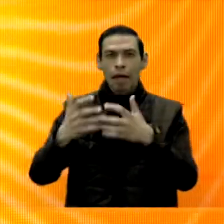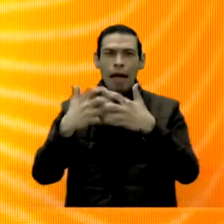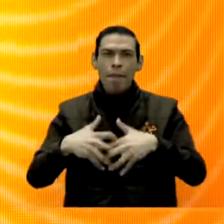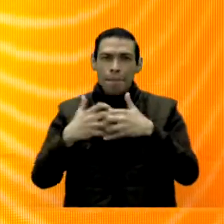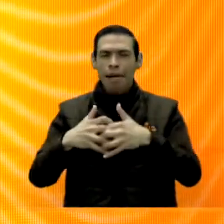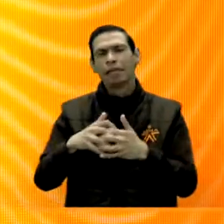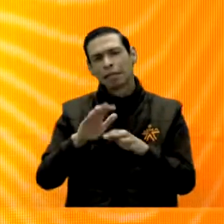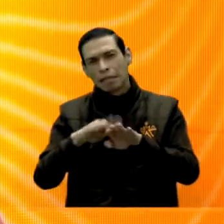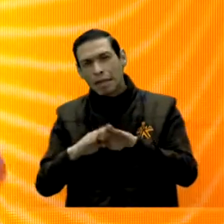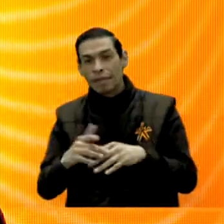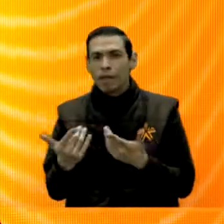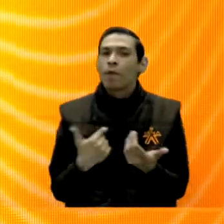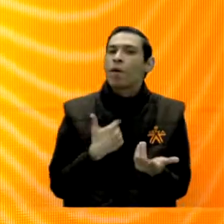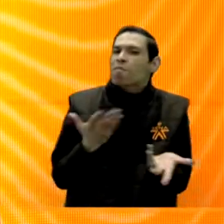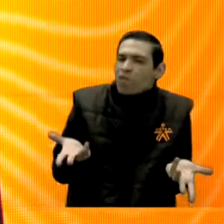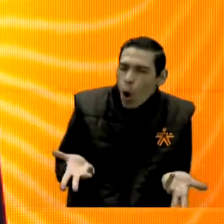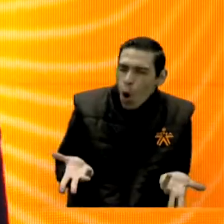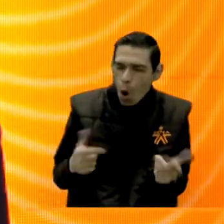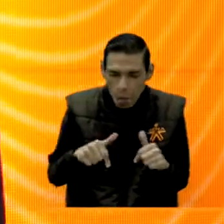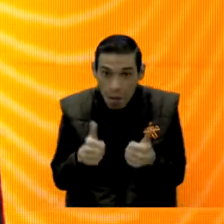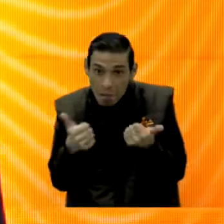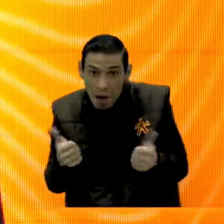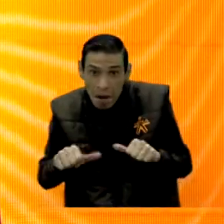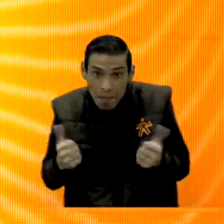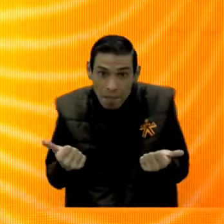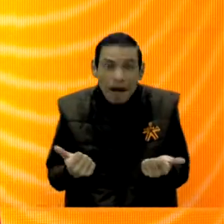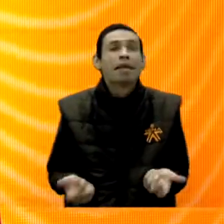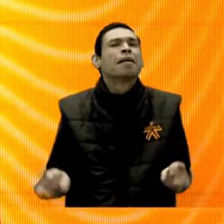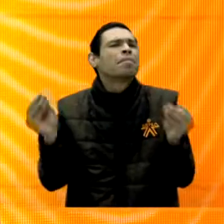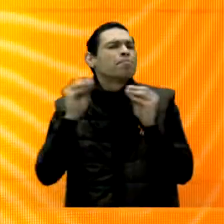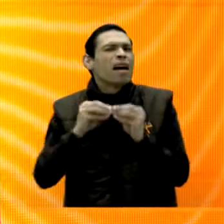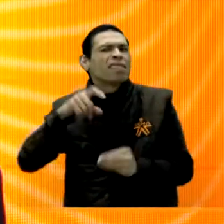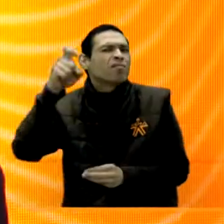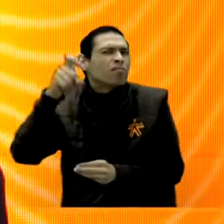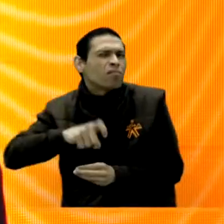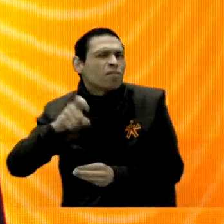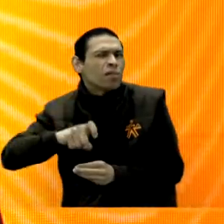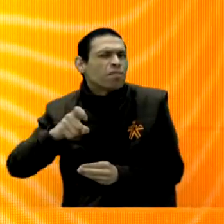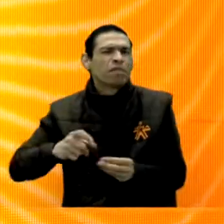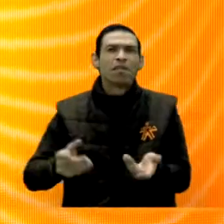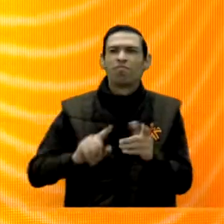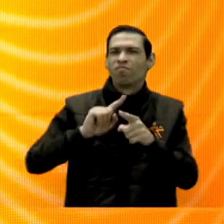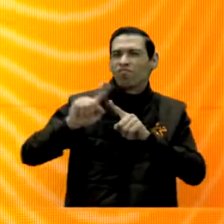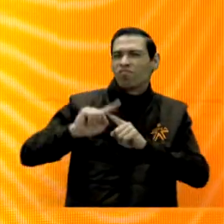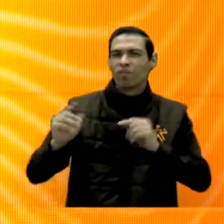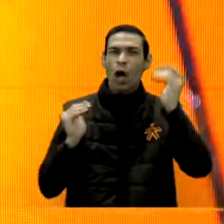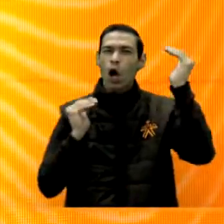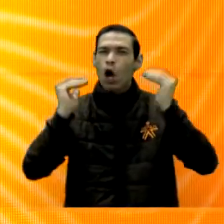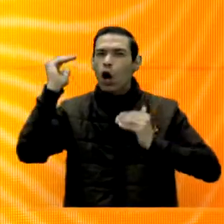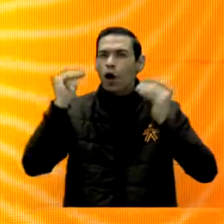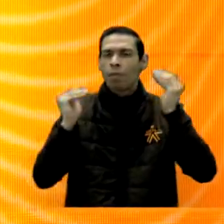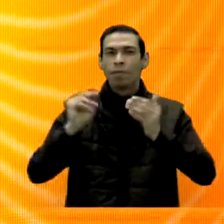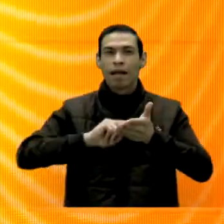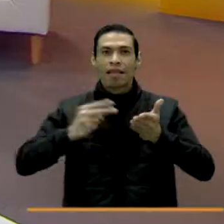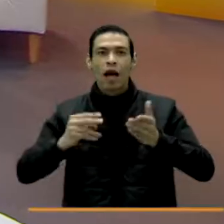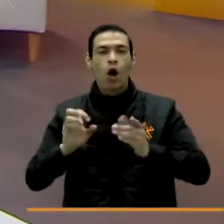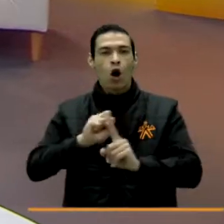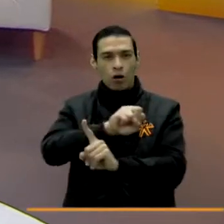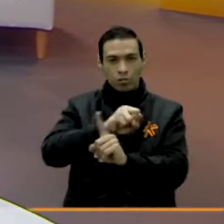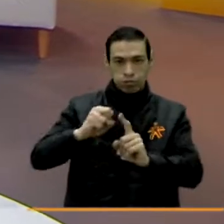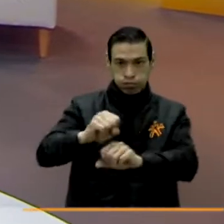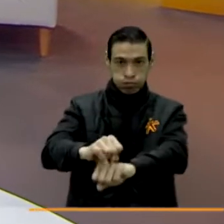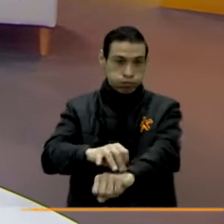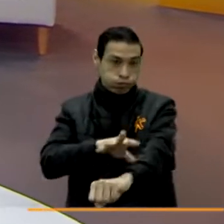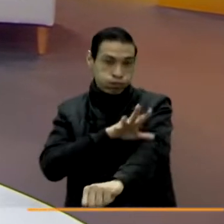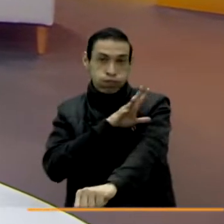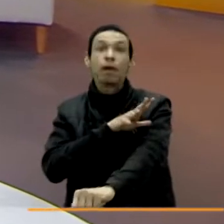queremos mejorar. Dígame, ¿cómo nos fue y qué otras competencias, tanto técnicas como socioemocionales?